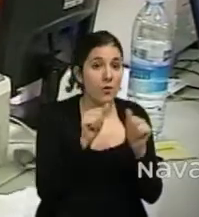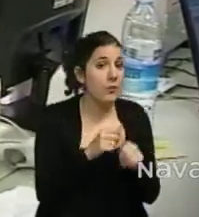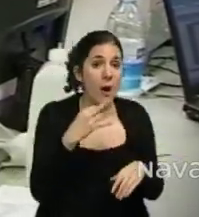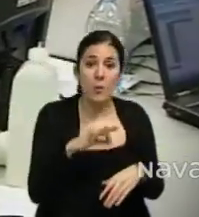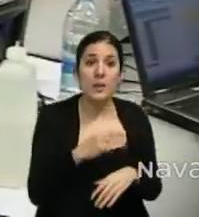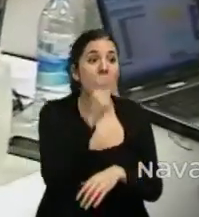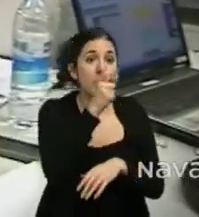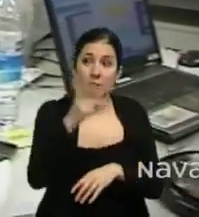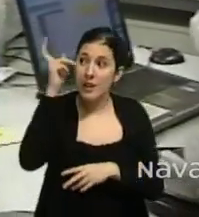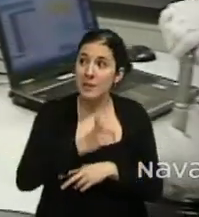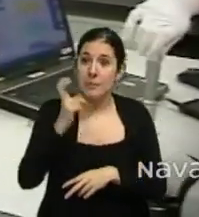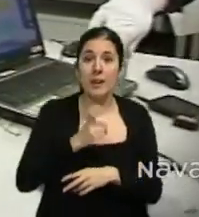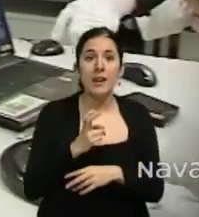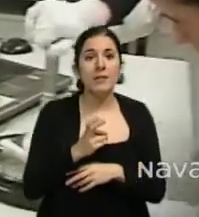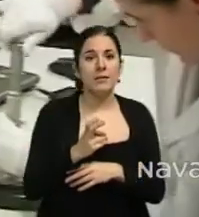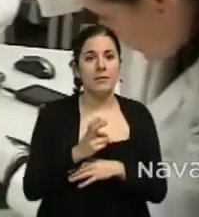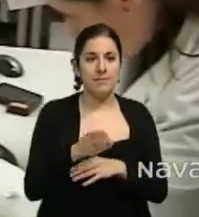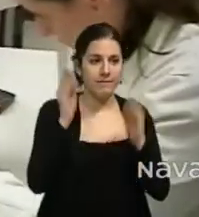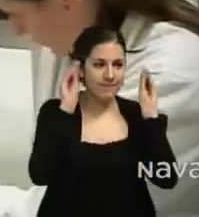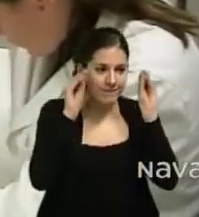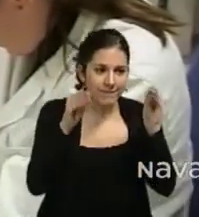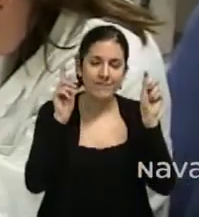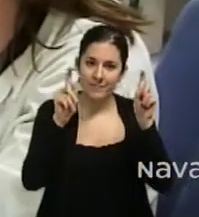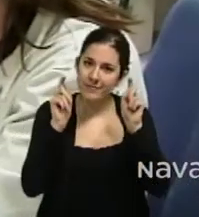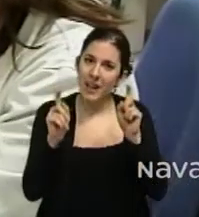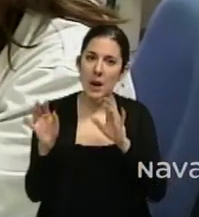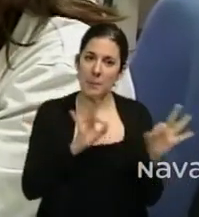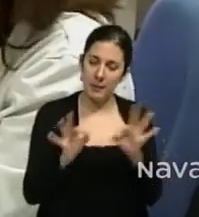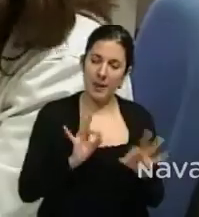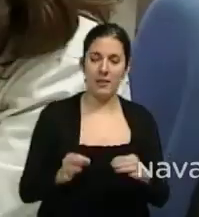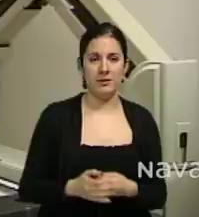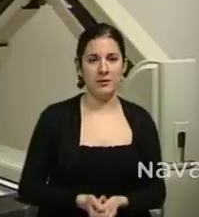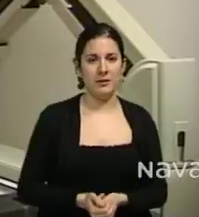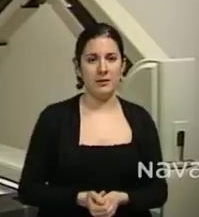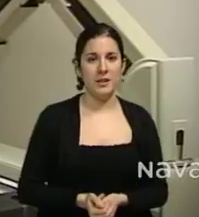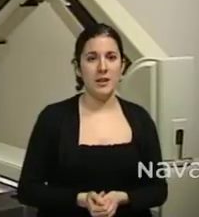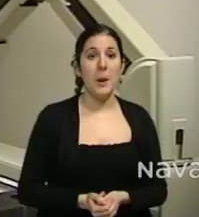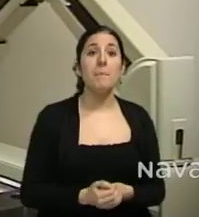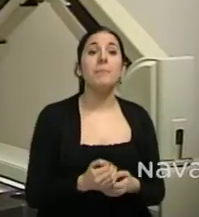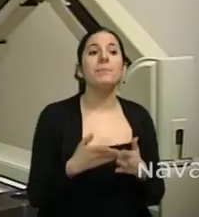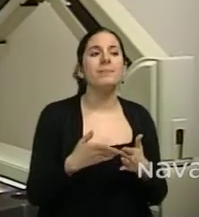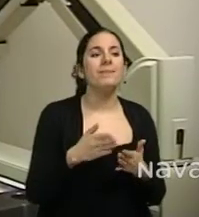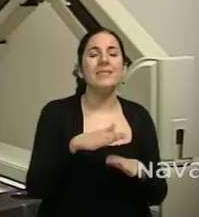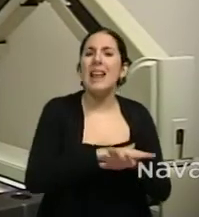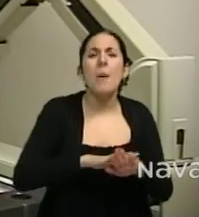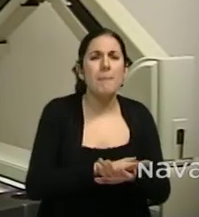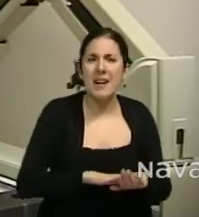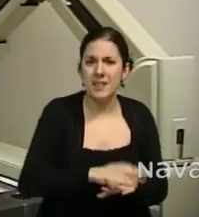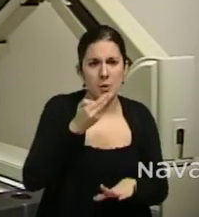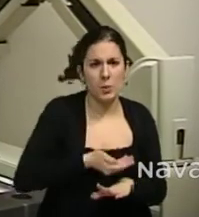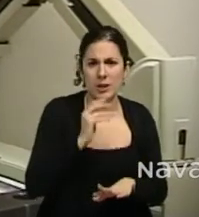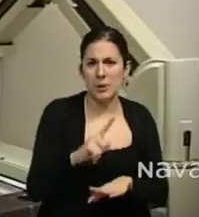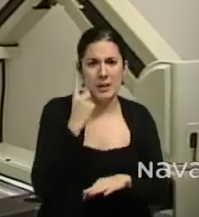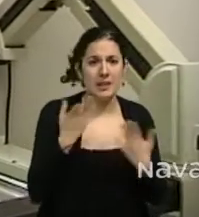no solamente participando sino formando a la gente que en el futuro retomara esta empresa. Los pilares fundamentales son por un lado la